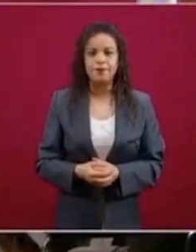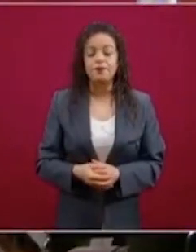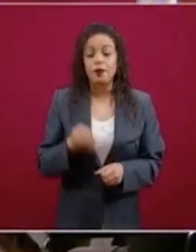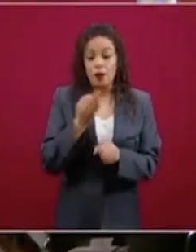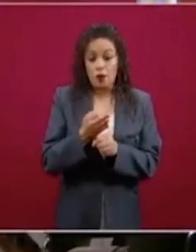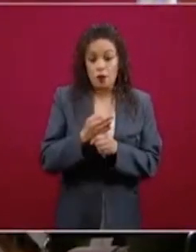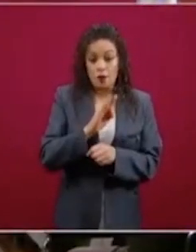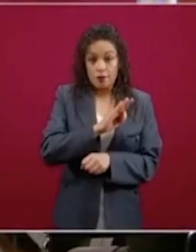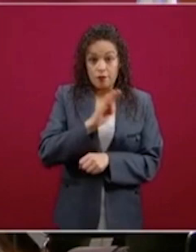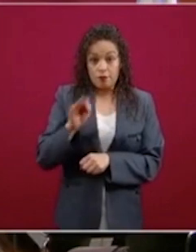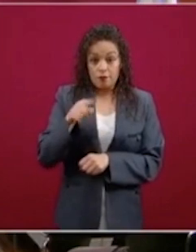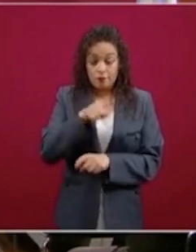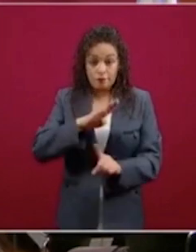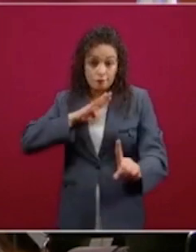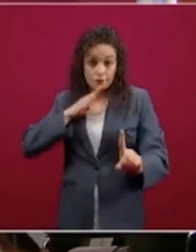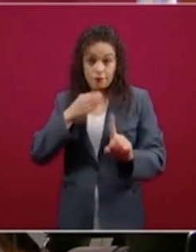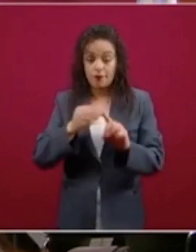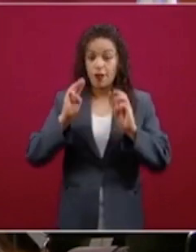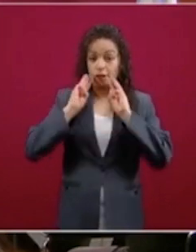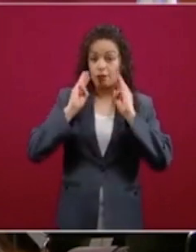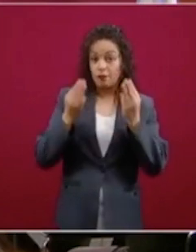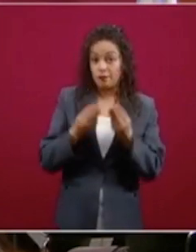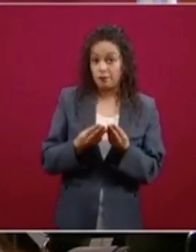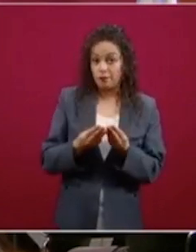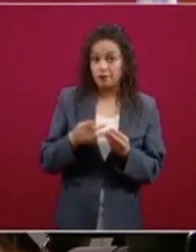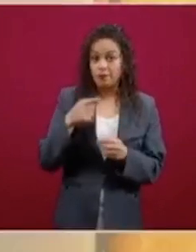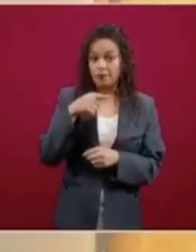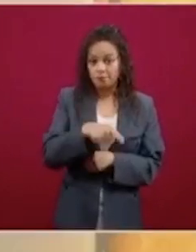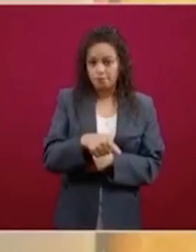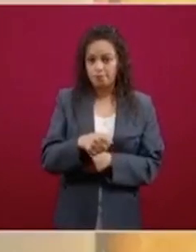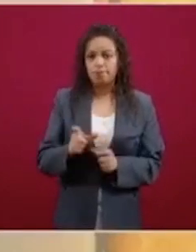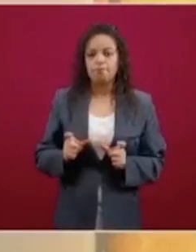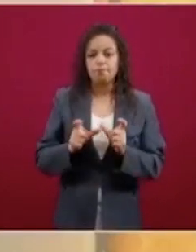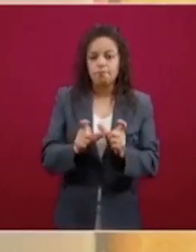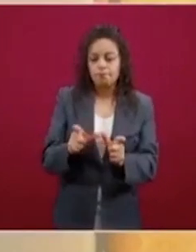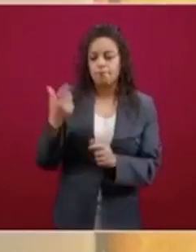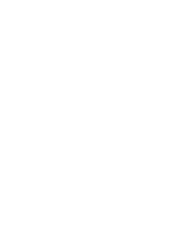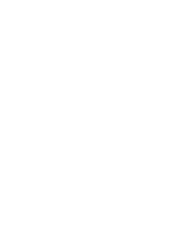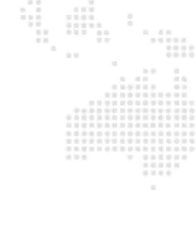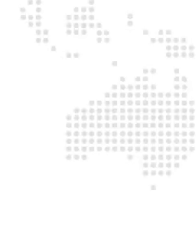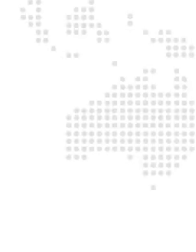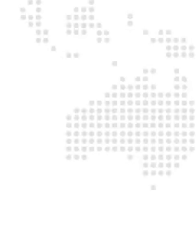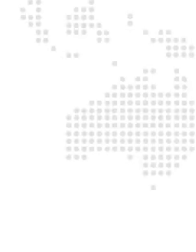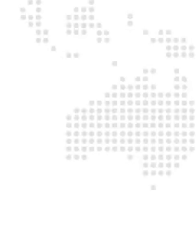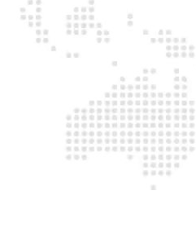respecta al narcotráfico, en coordinación Guardia Nacional, Defensa y Marina.